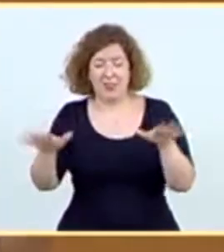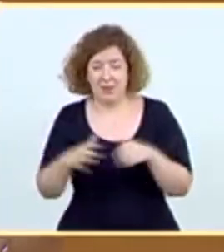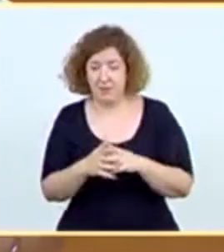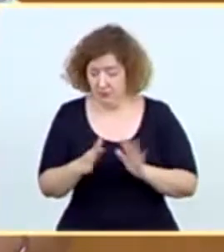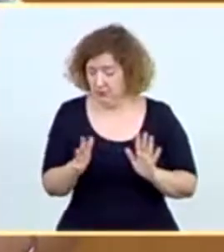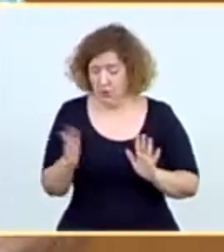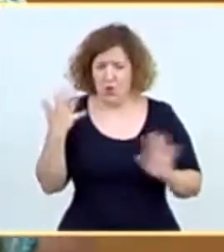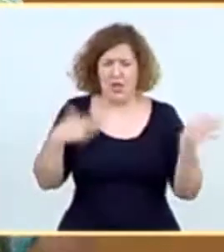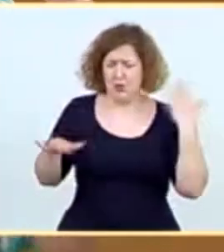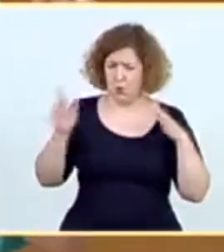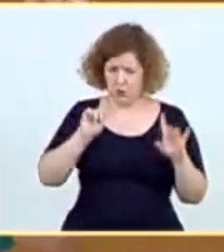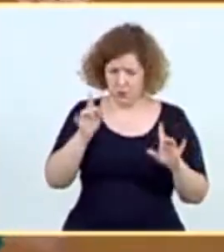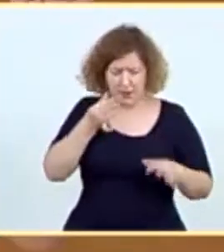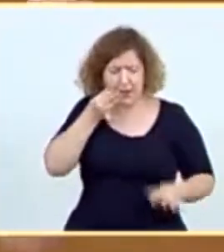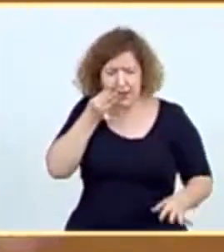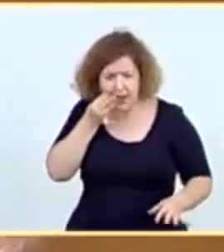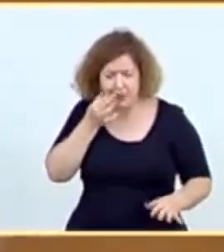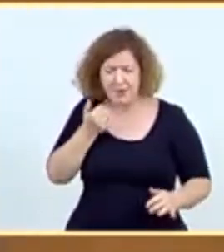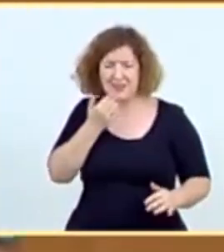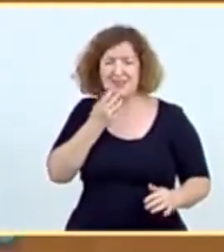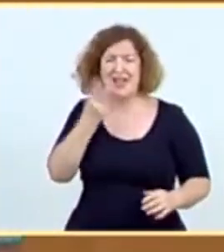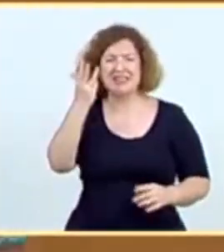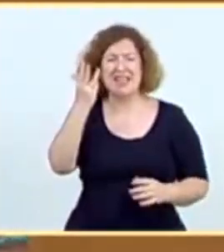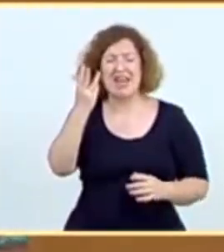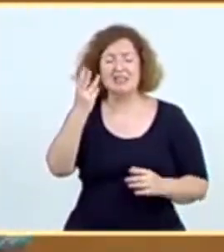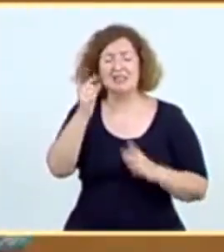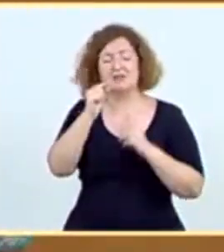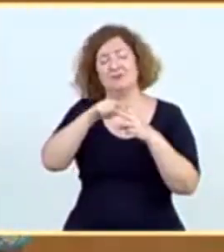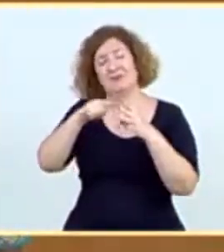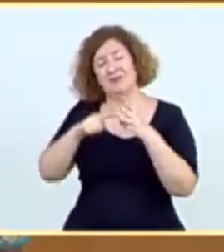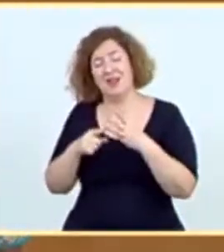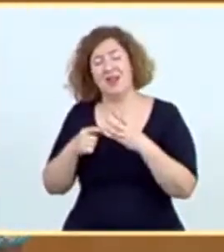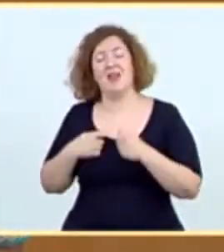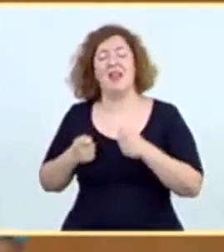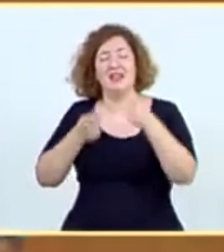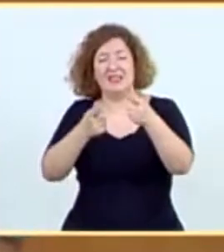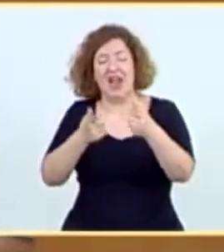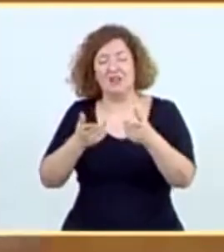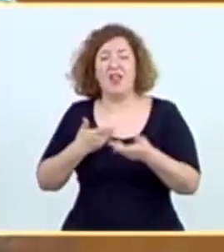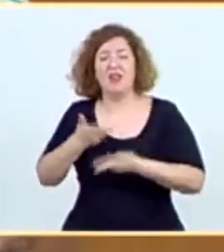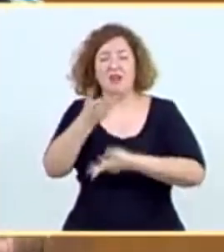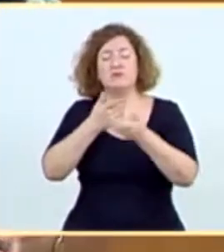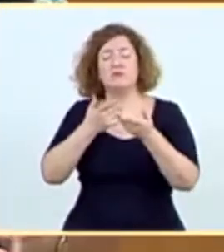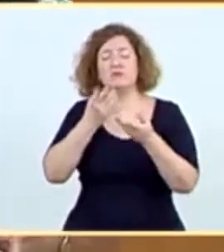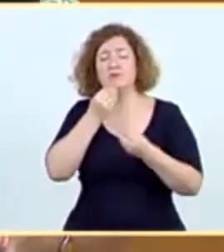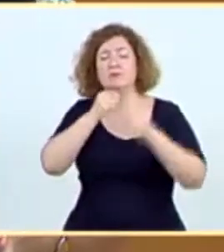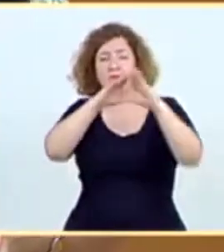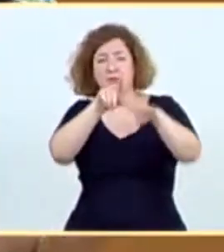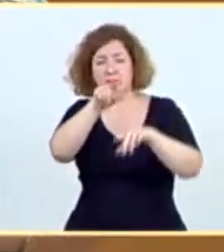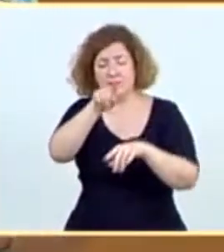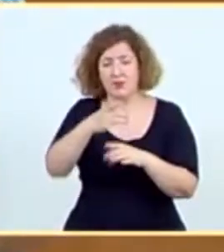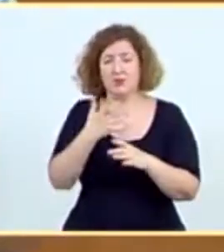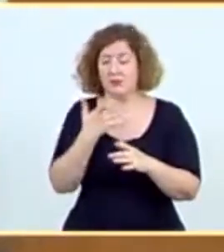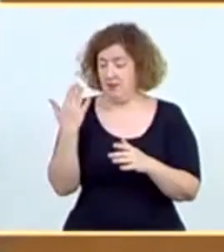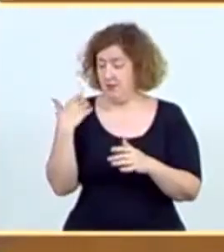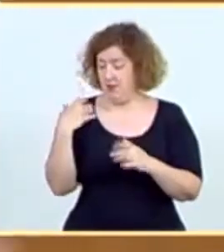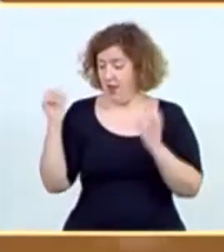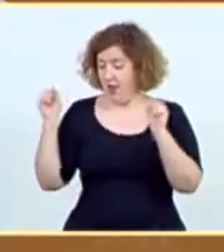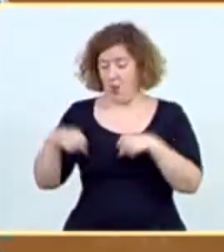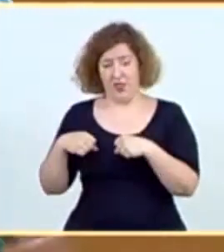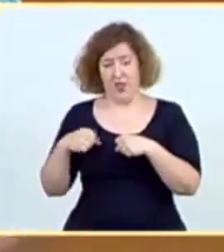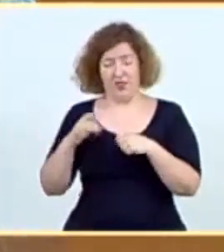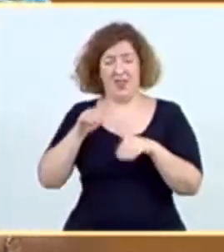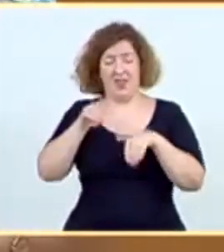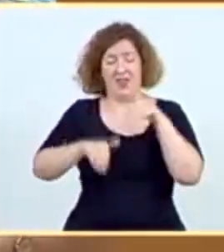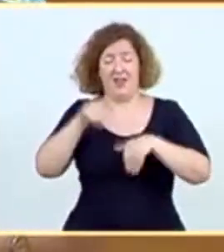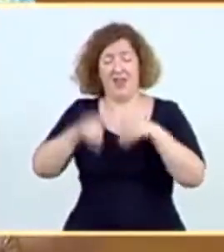excusa, es una realidad, hemos firmado ya tres transferencias que estaban pendientes. Lo hemos acordado antes del comienzo de la campaña. Soy